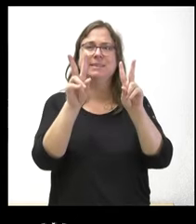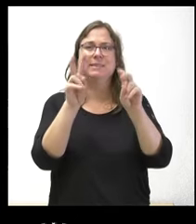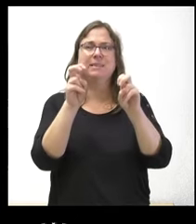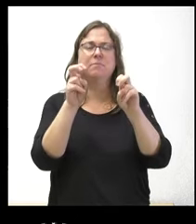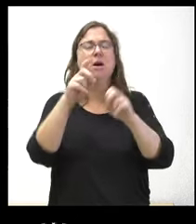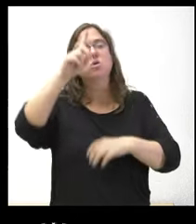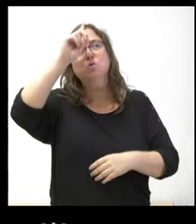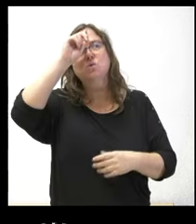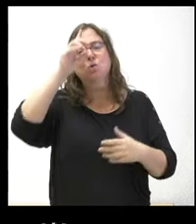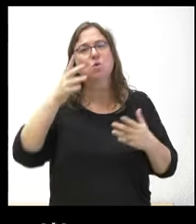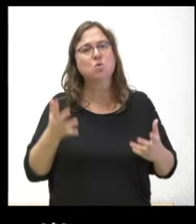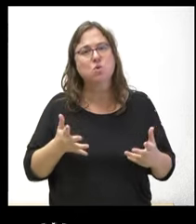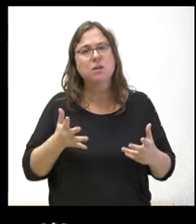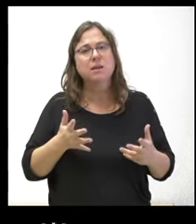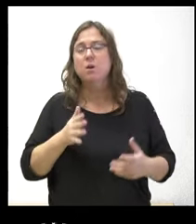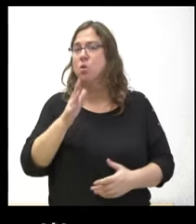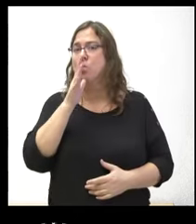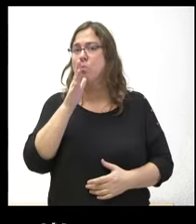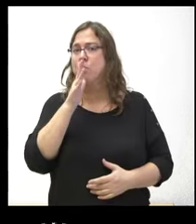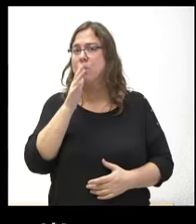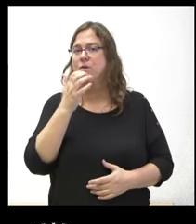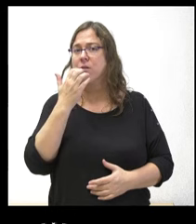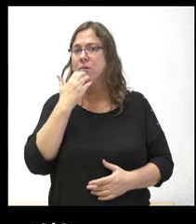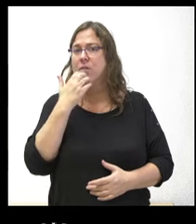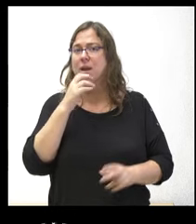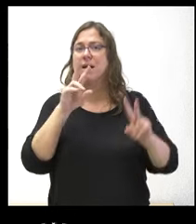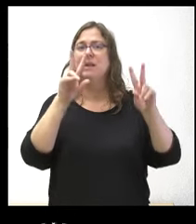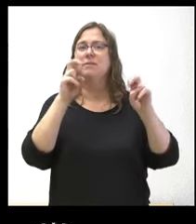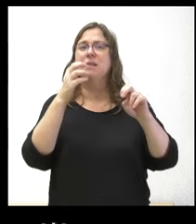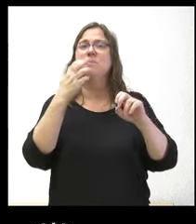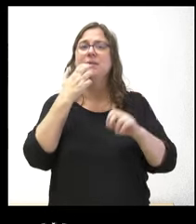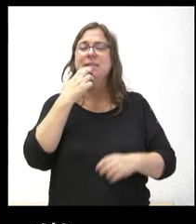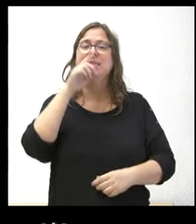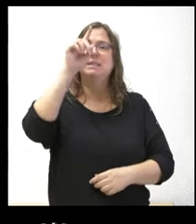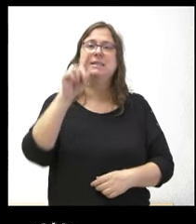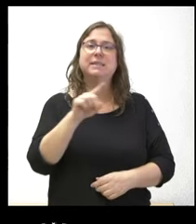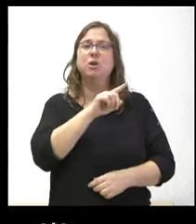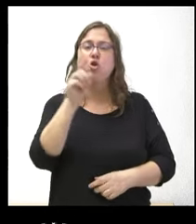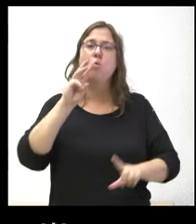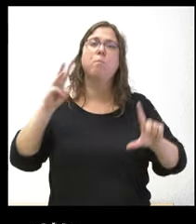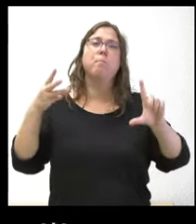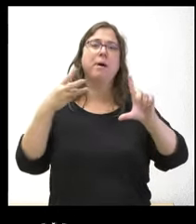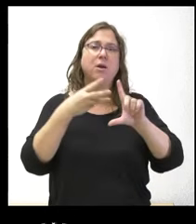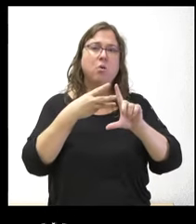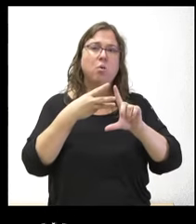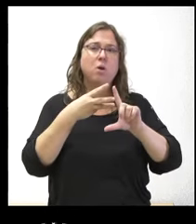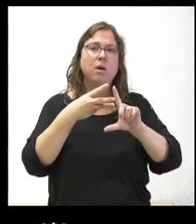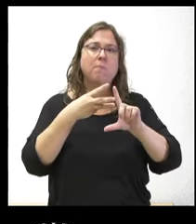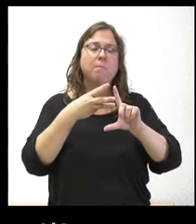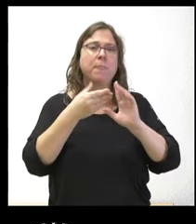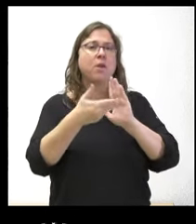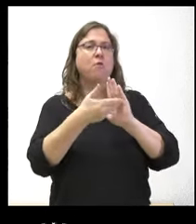no sé cómo va a quedar por ejemplo el tema de si se va a retirar o no se va a retirar de la web el protocolo